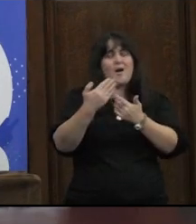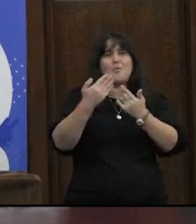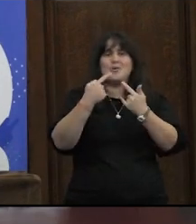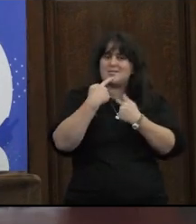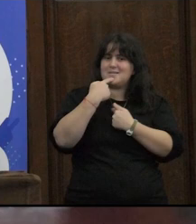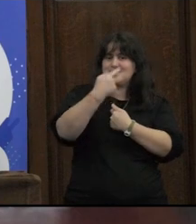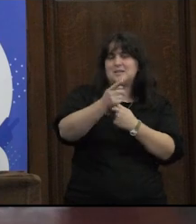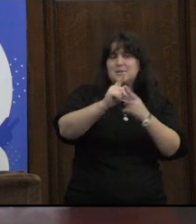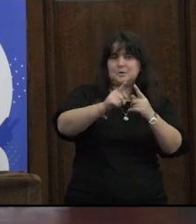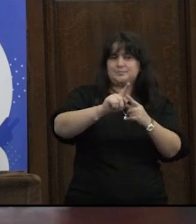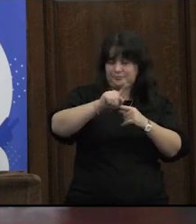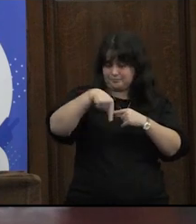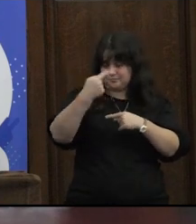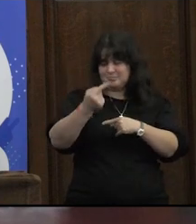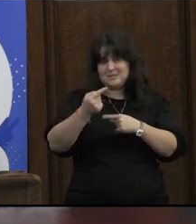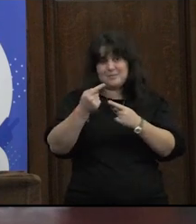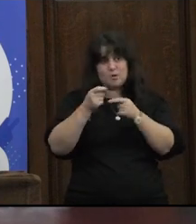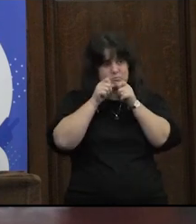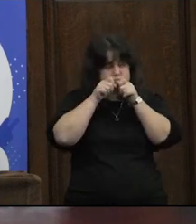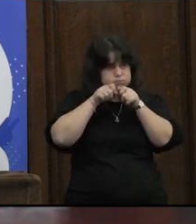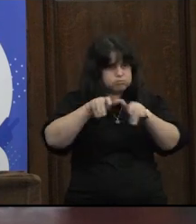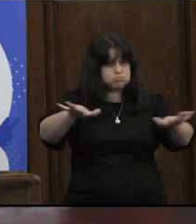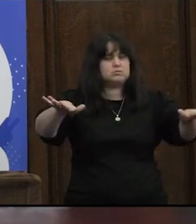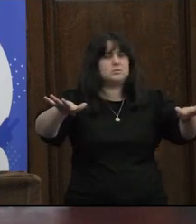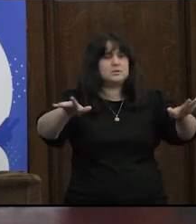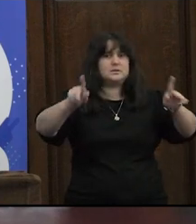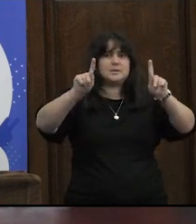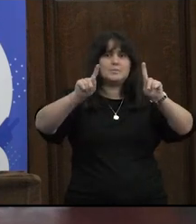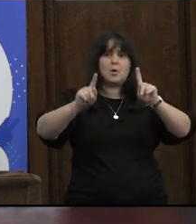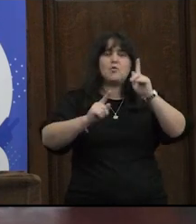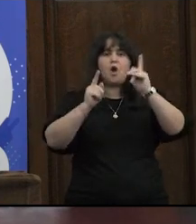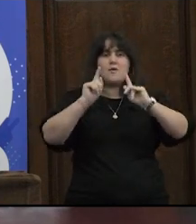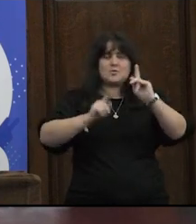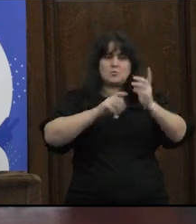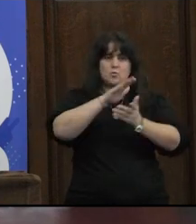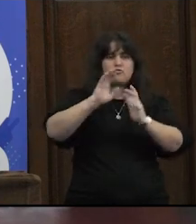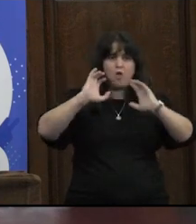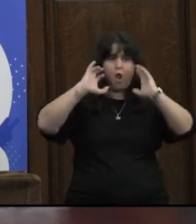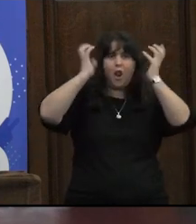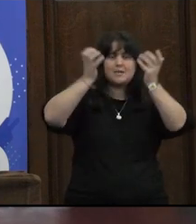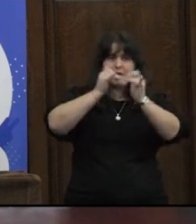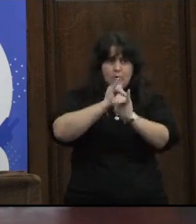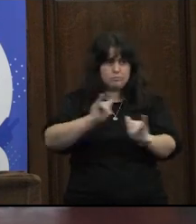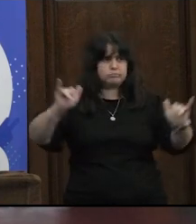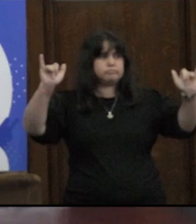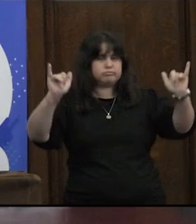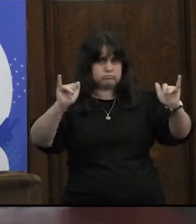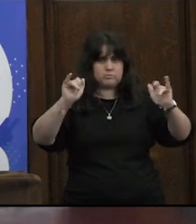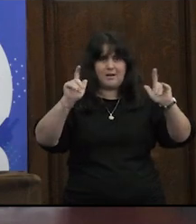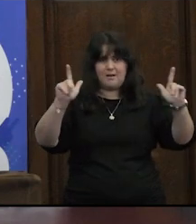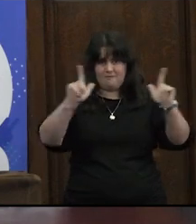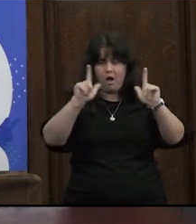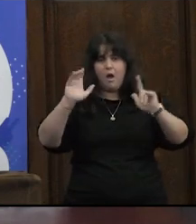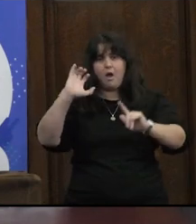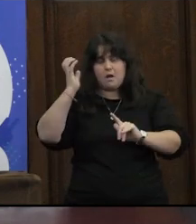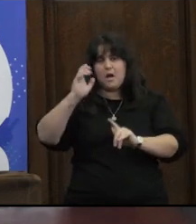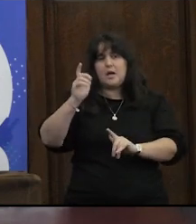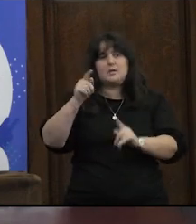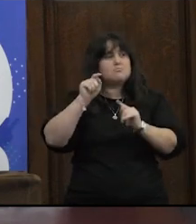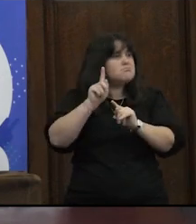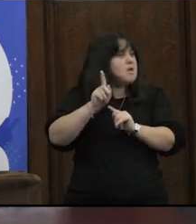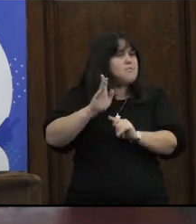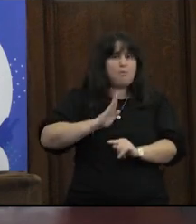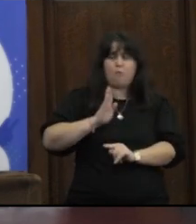charlábamos y comentábamos que otra cosa que está muy difundida cuando aparecen los casos de violencia que tienen difusión mediática